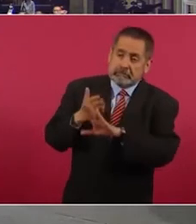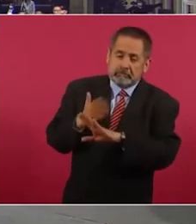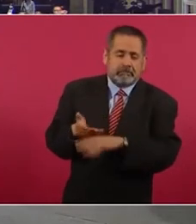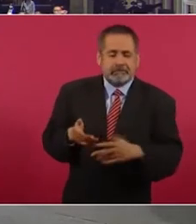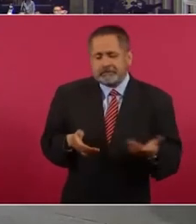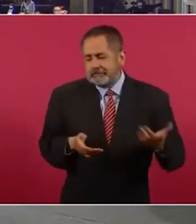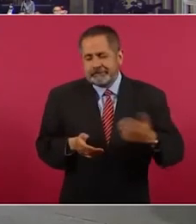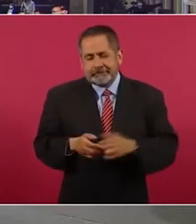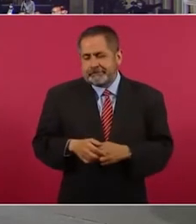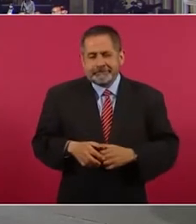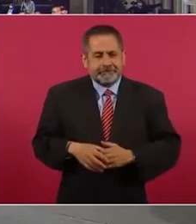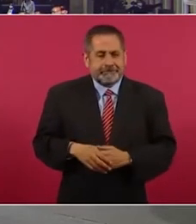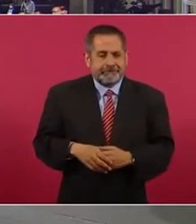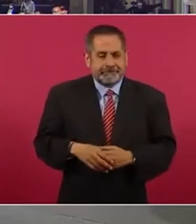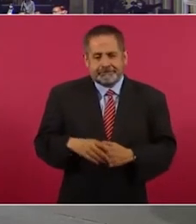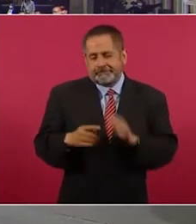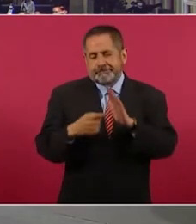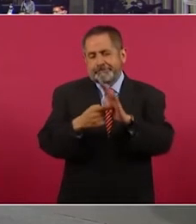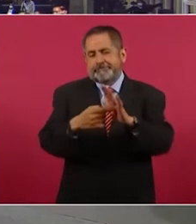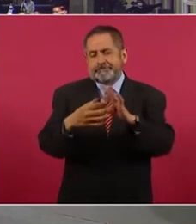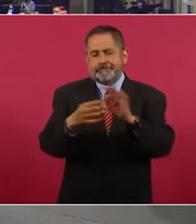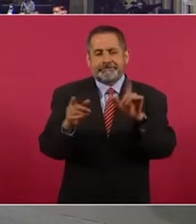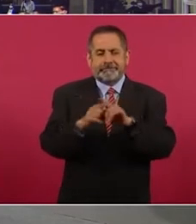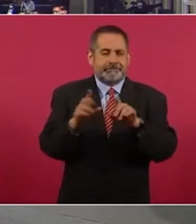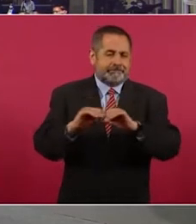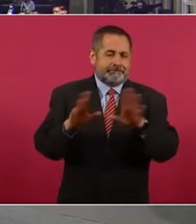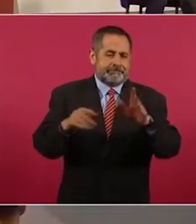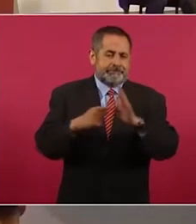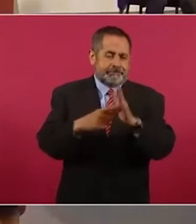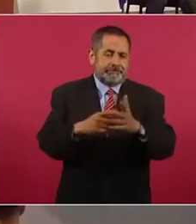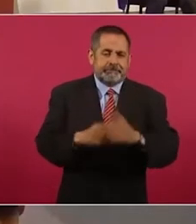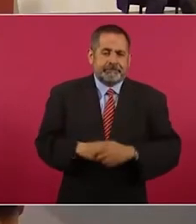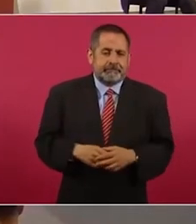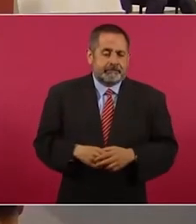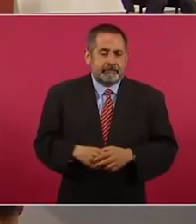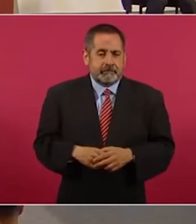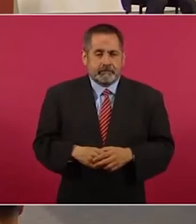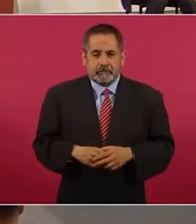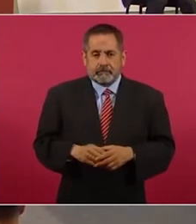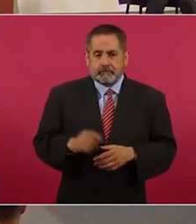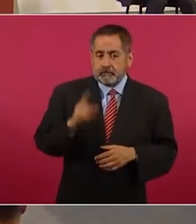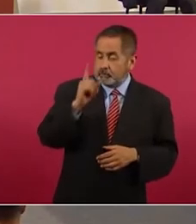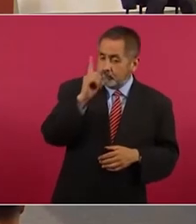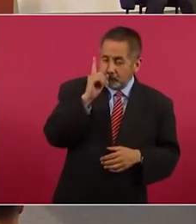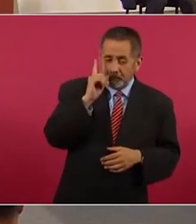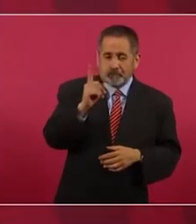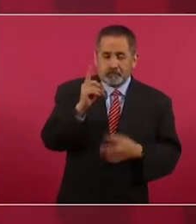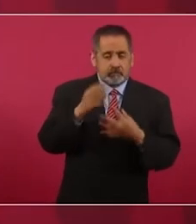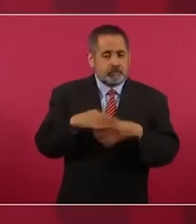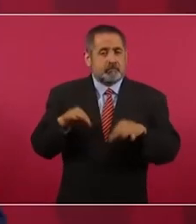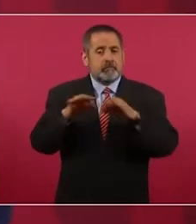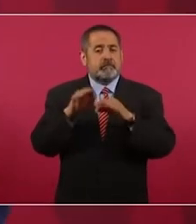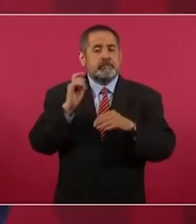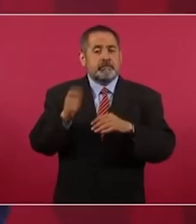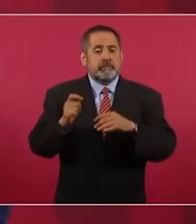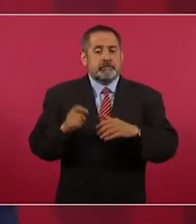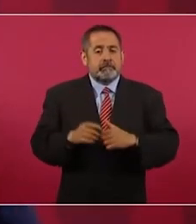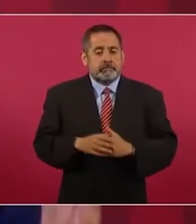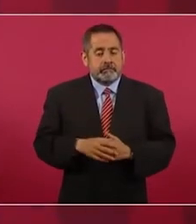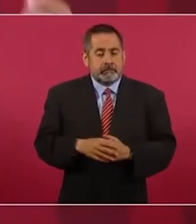Entonces, quería yo nada más aclarar que lo más importante, lo más importante